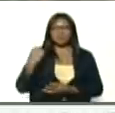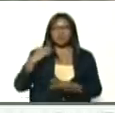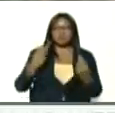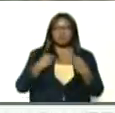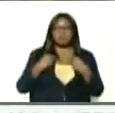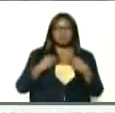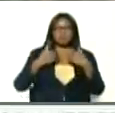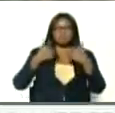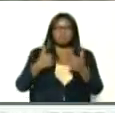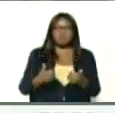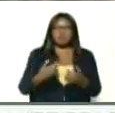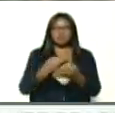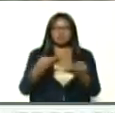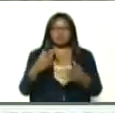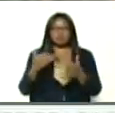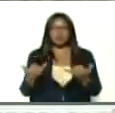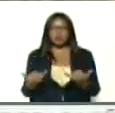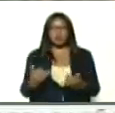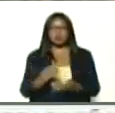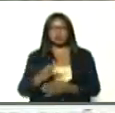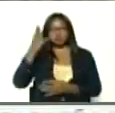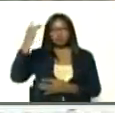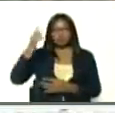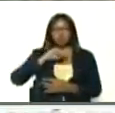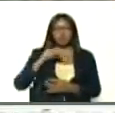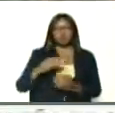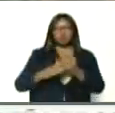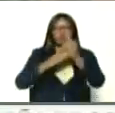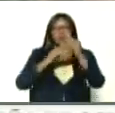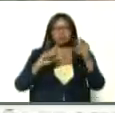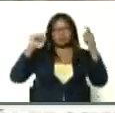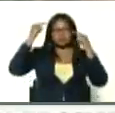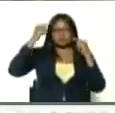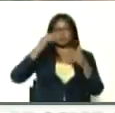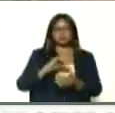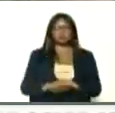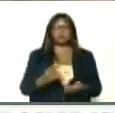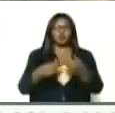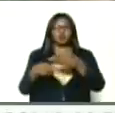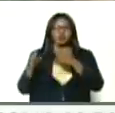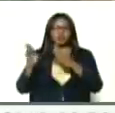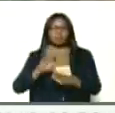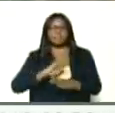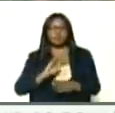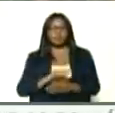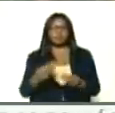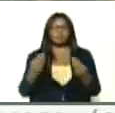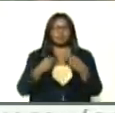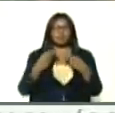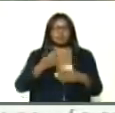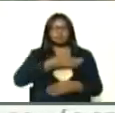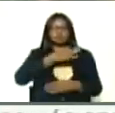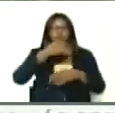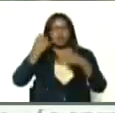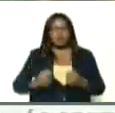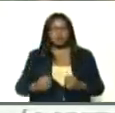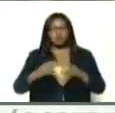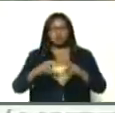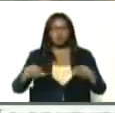viviendo, que tanto soñó, nuestro comandante Chávez, construir el vivir viviendo, el socialismo, en lo territorial,